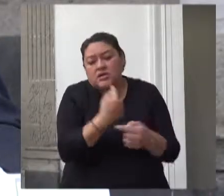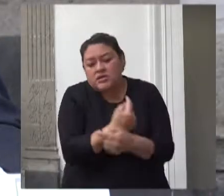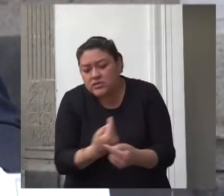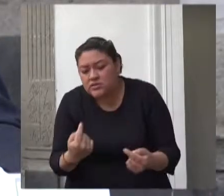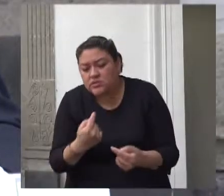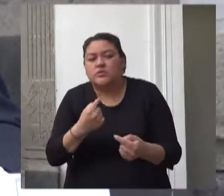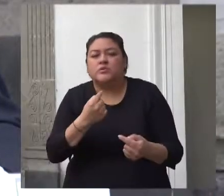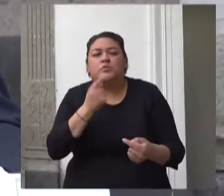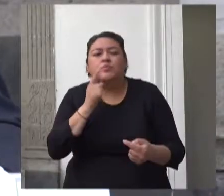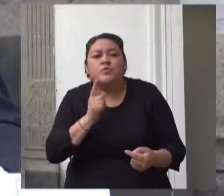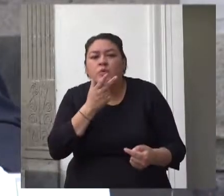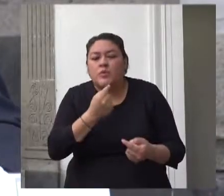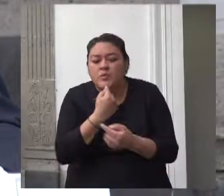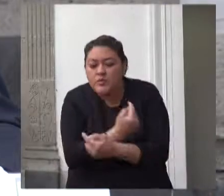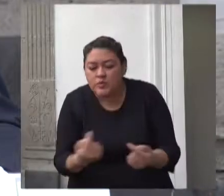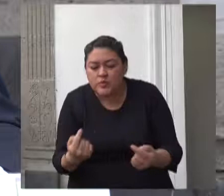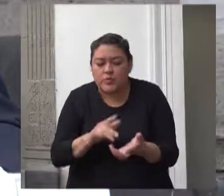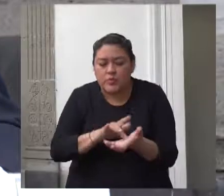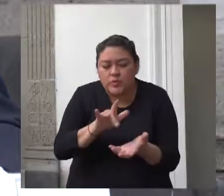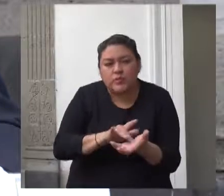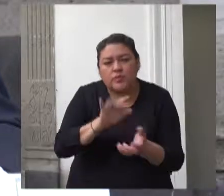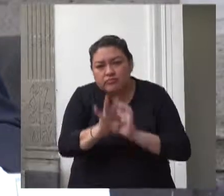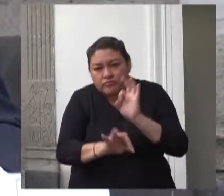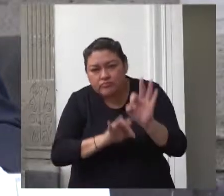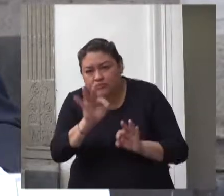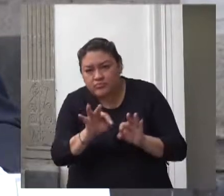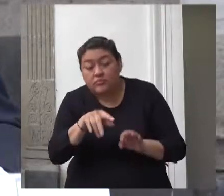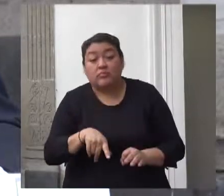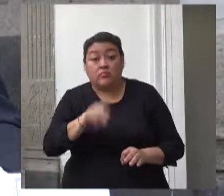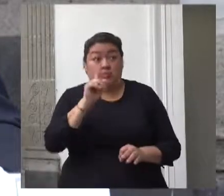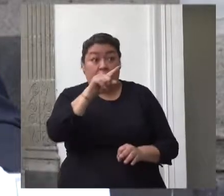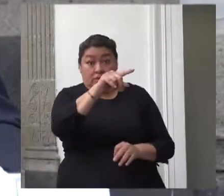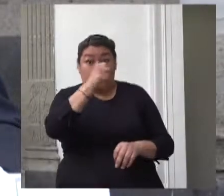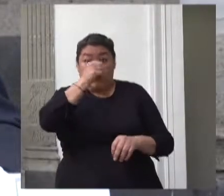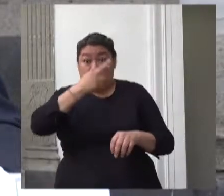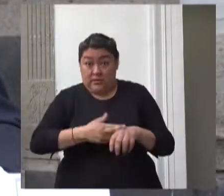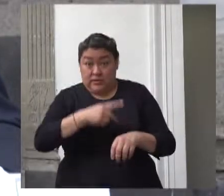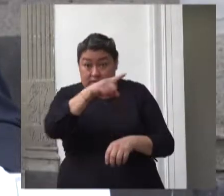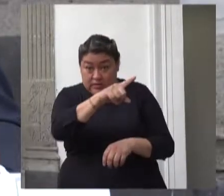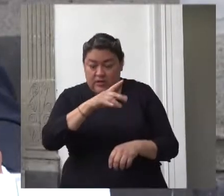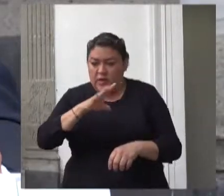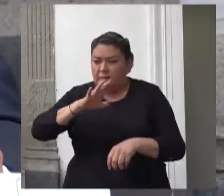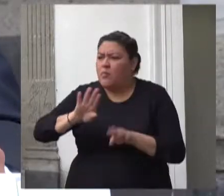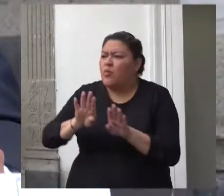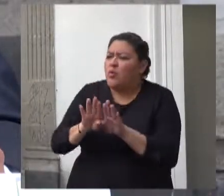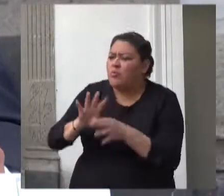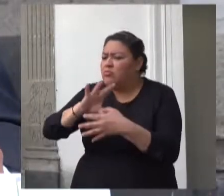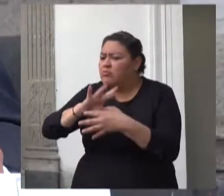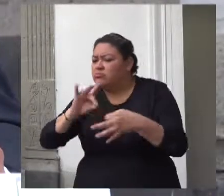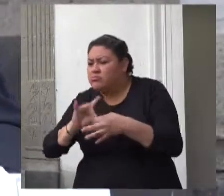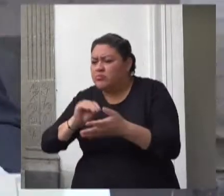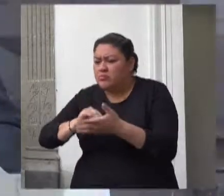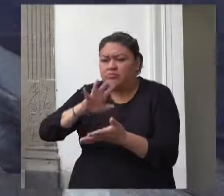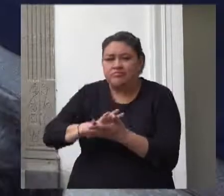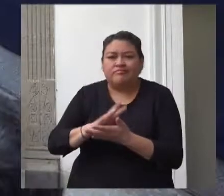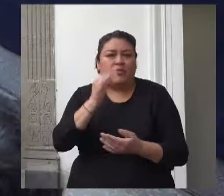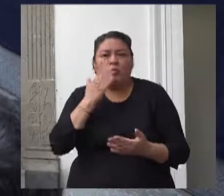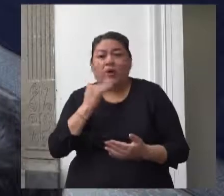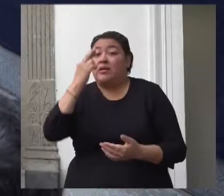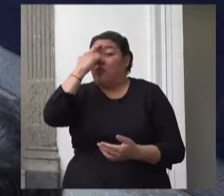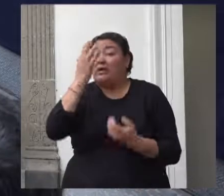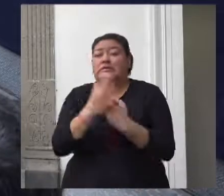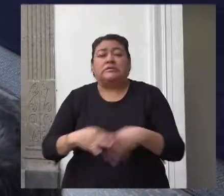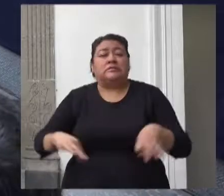motivó con base en los derechos de niñas y niños y su interés superior la decisión de la